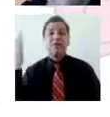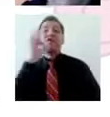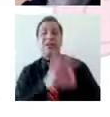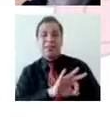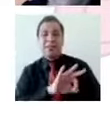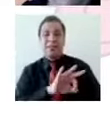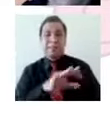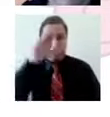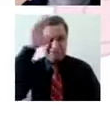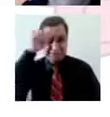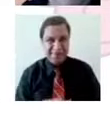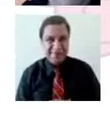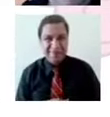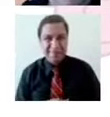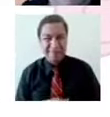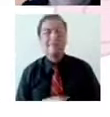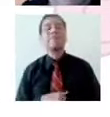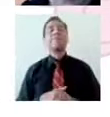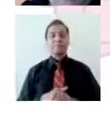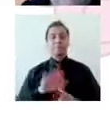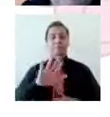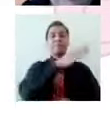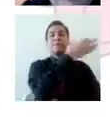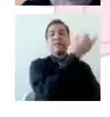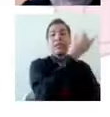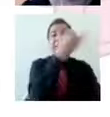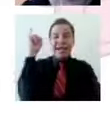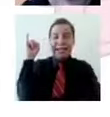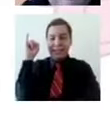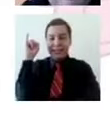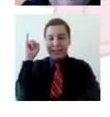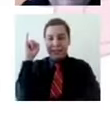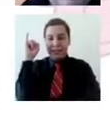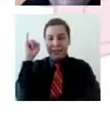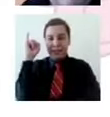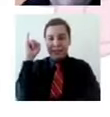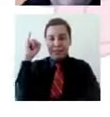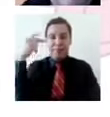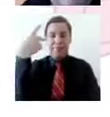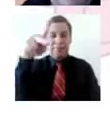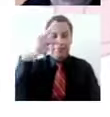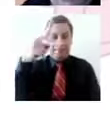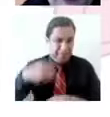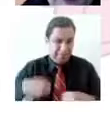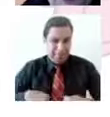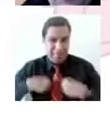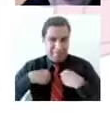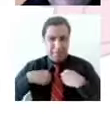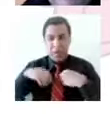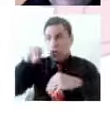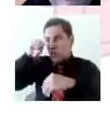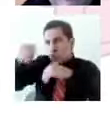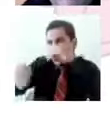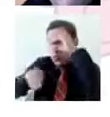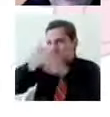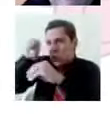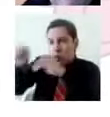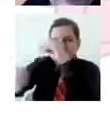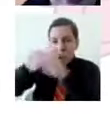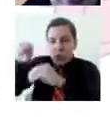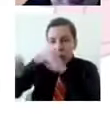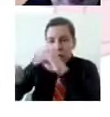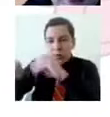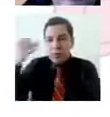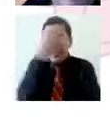pusieran, ¿no? Cuando ustedes no logran actuar o logran ser esa